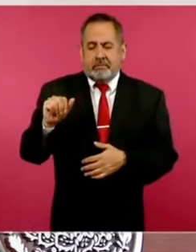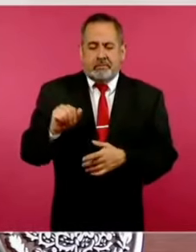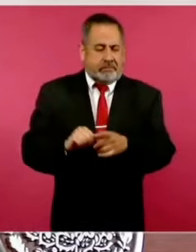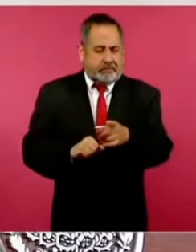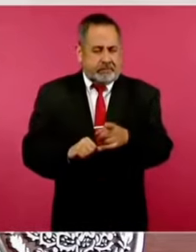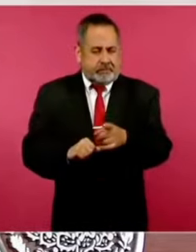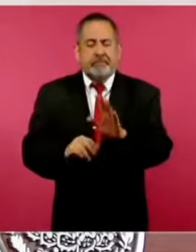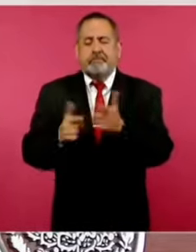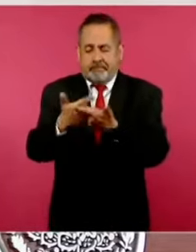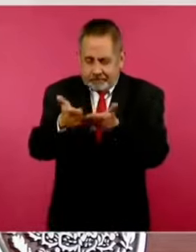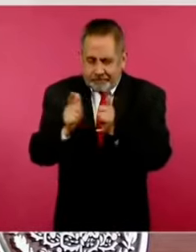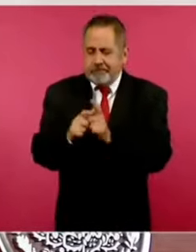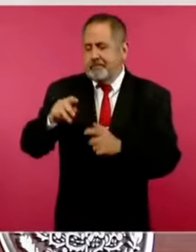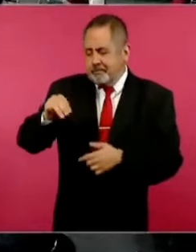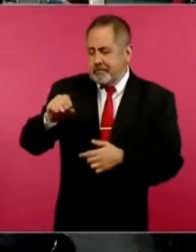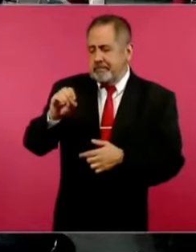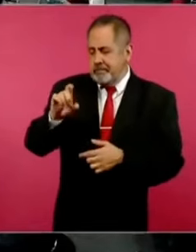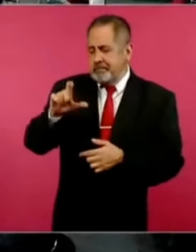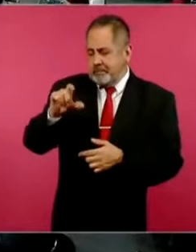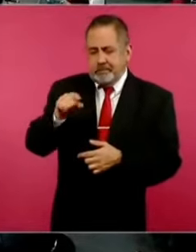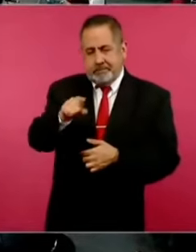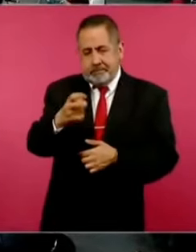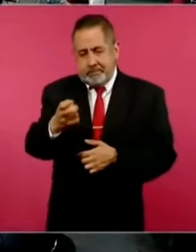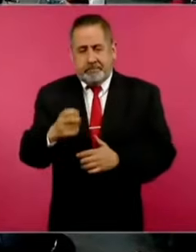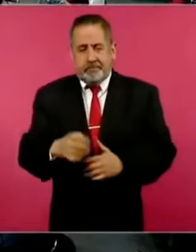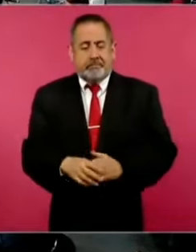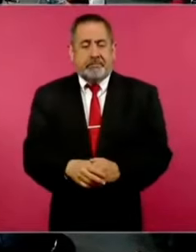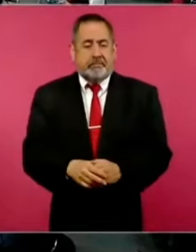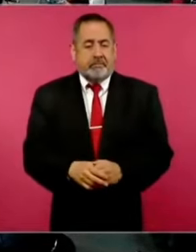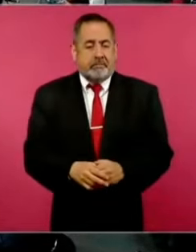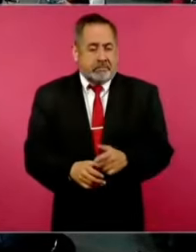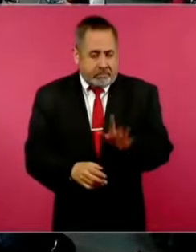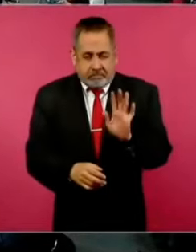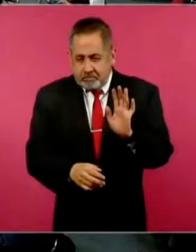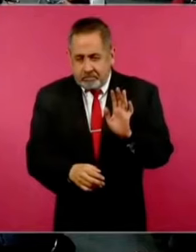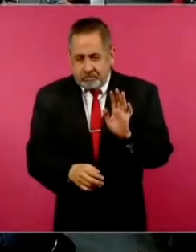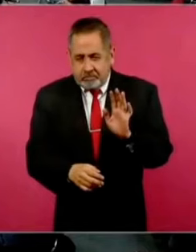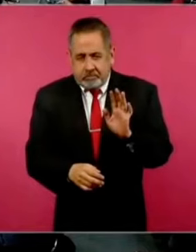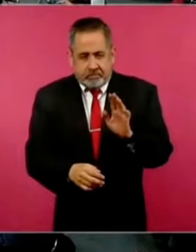Grupo modelo. Y no sé si está